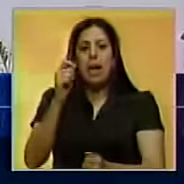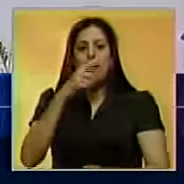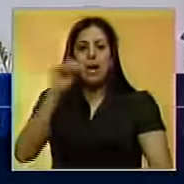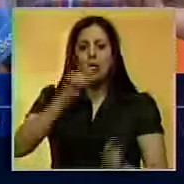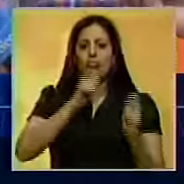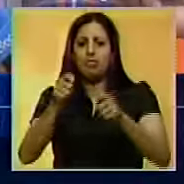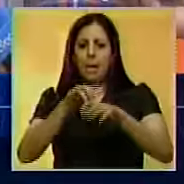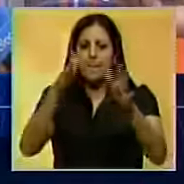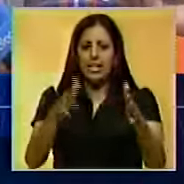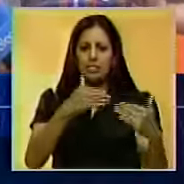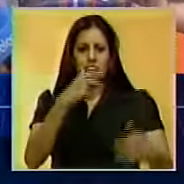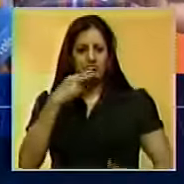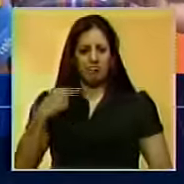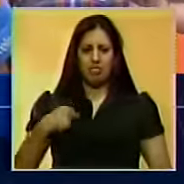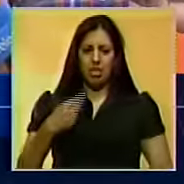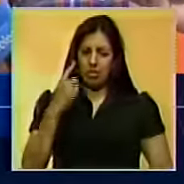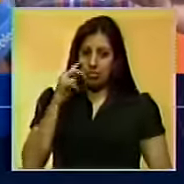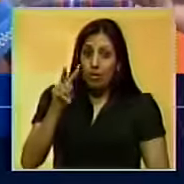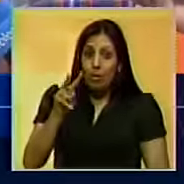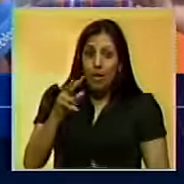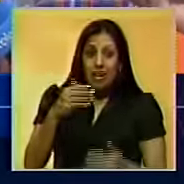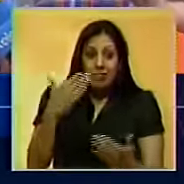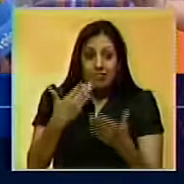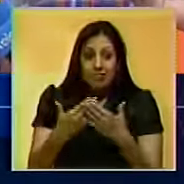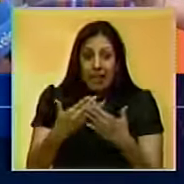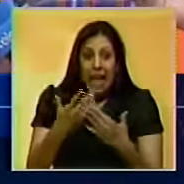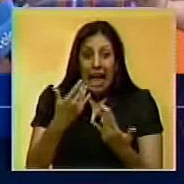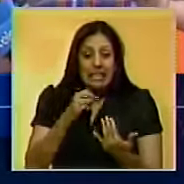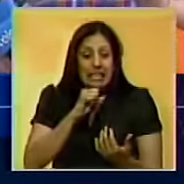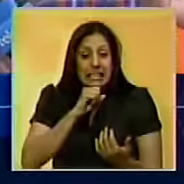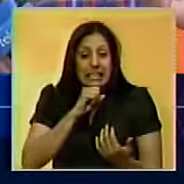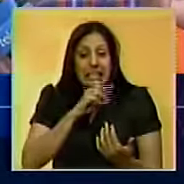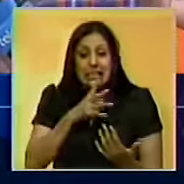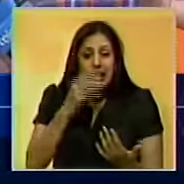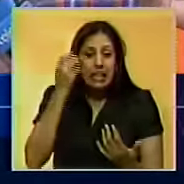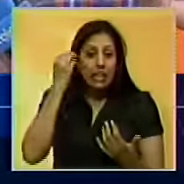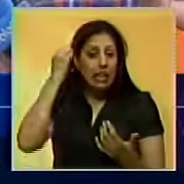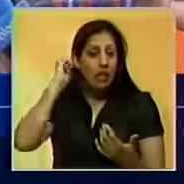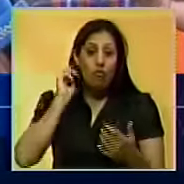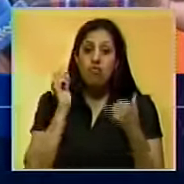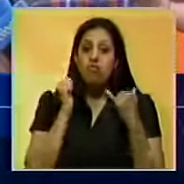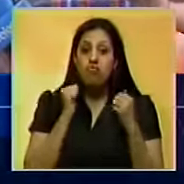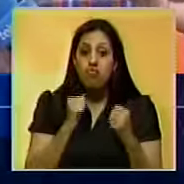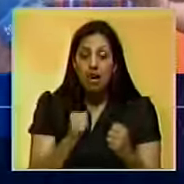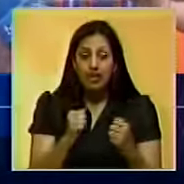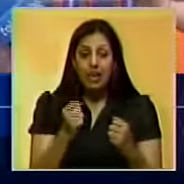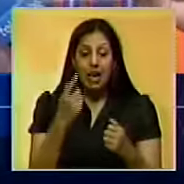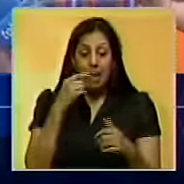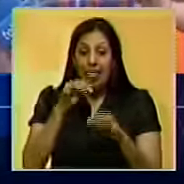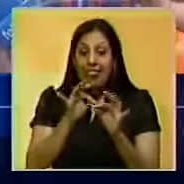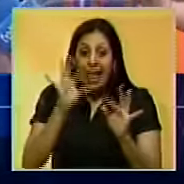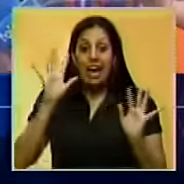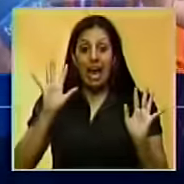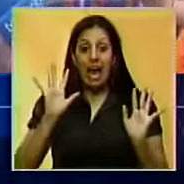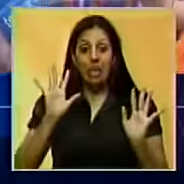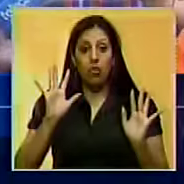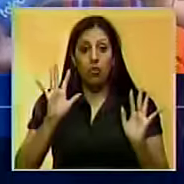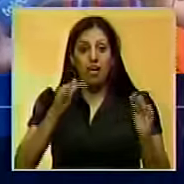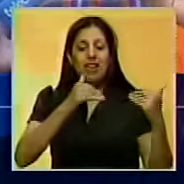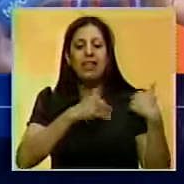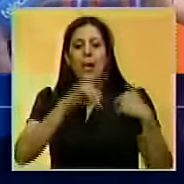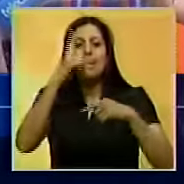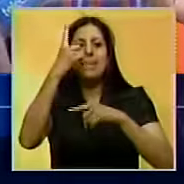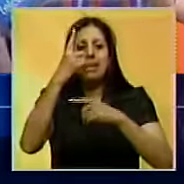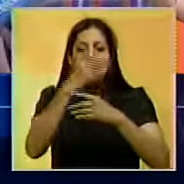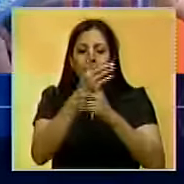narcotráfico. Un señalamiento como este, de tanta agudeza, además tan delicado, ¿quién debe ser el